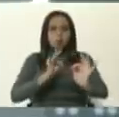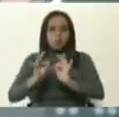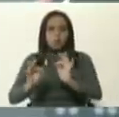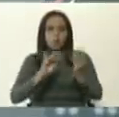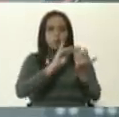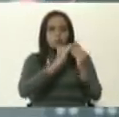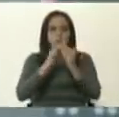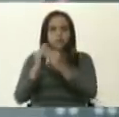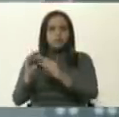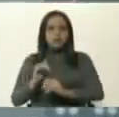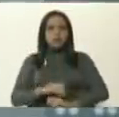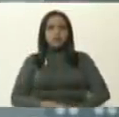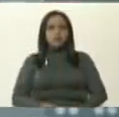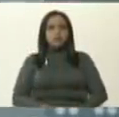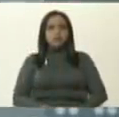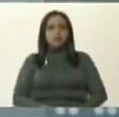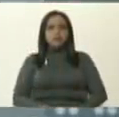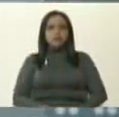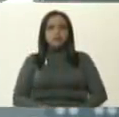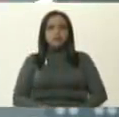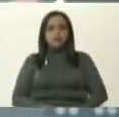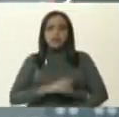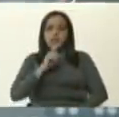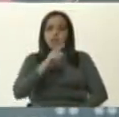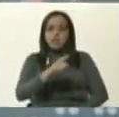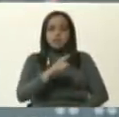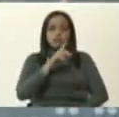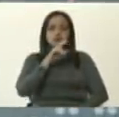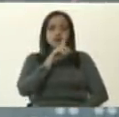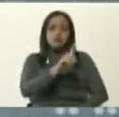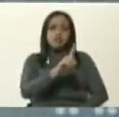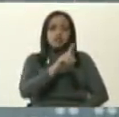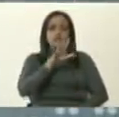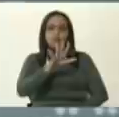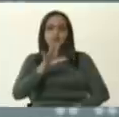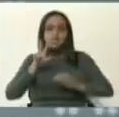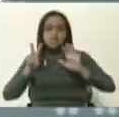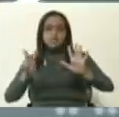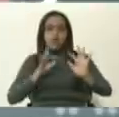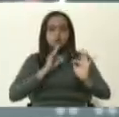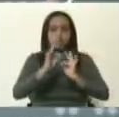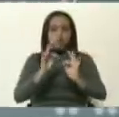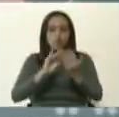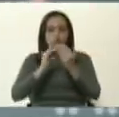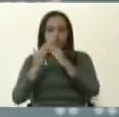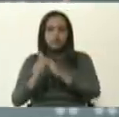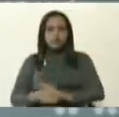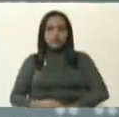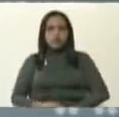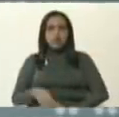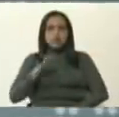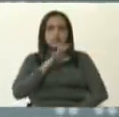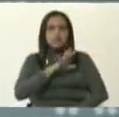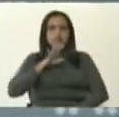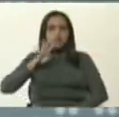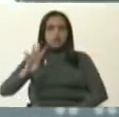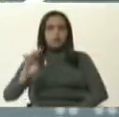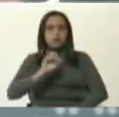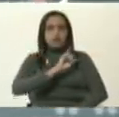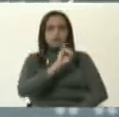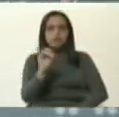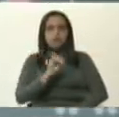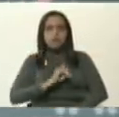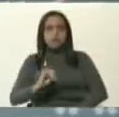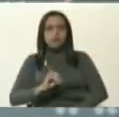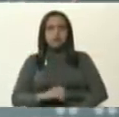comunitaria. De esos 157 casos, 54 casos corresponden al estado